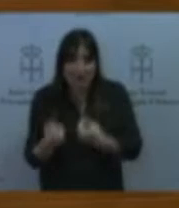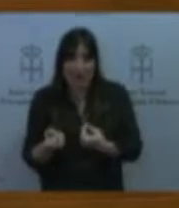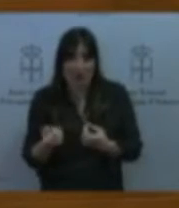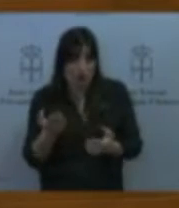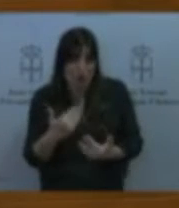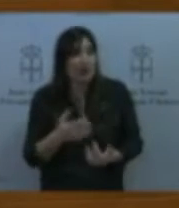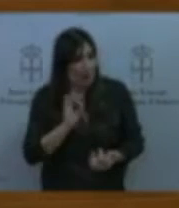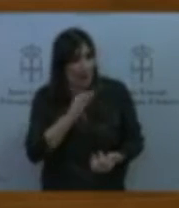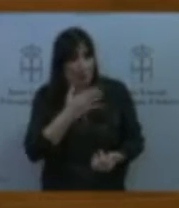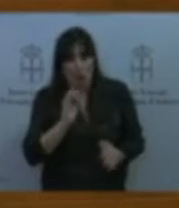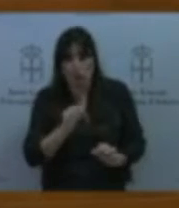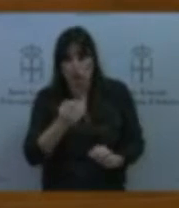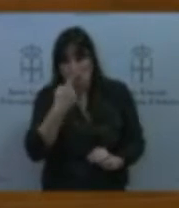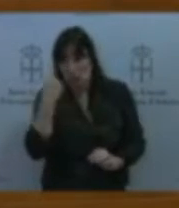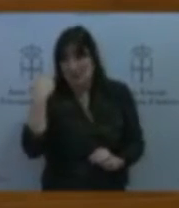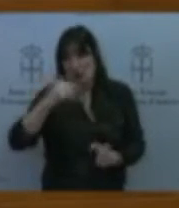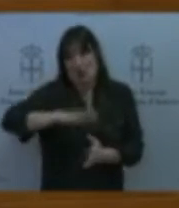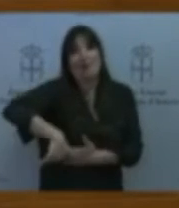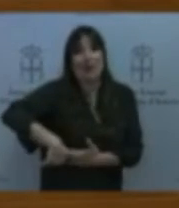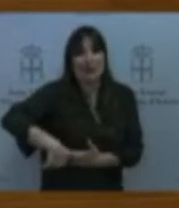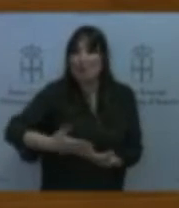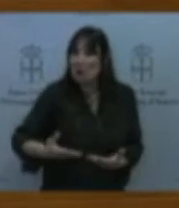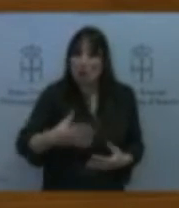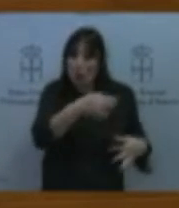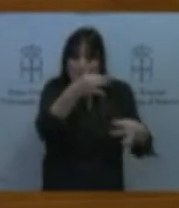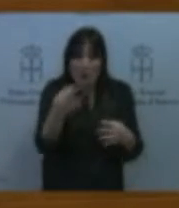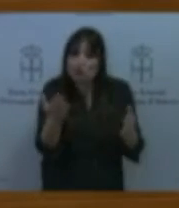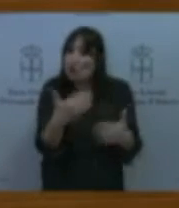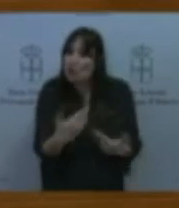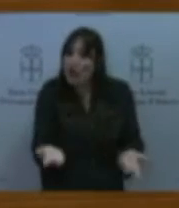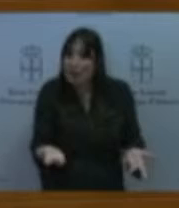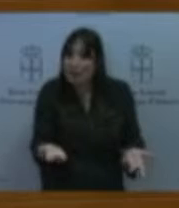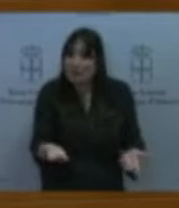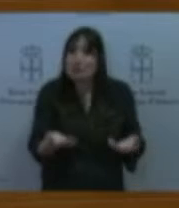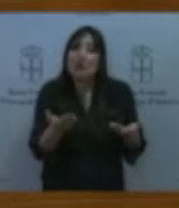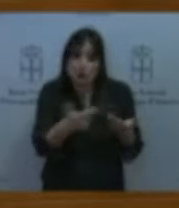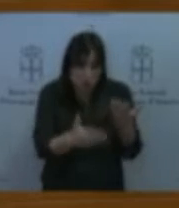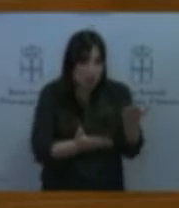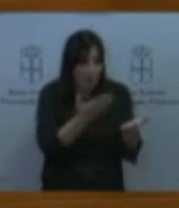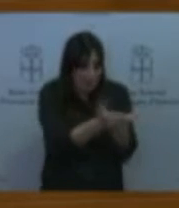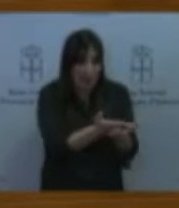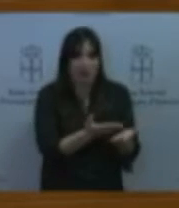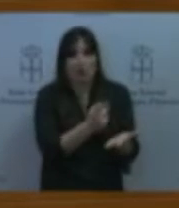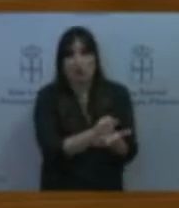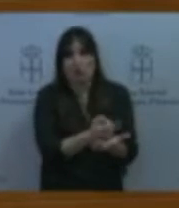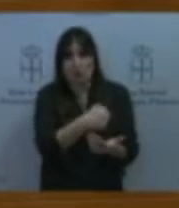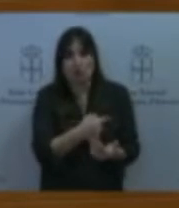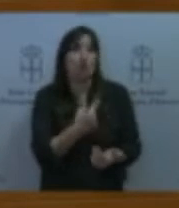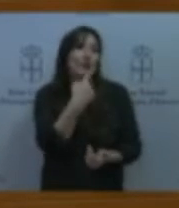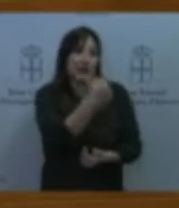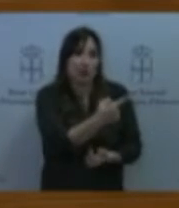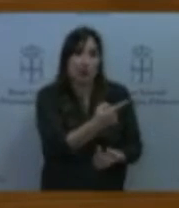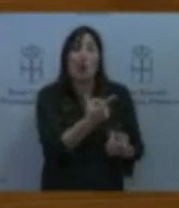pero no está y se les ha requerido se les ha oficiado diciendo oiga el requerimiento es tienen ustedes que